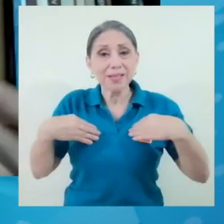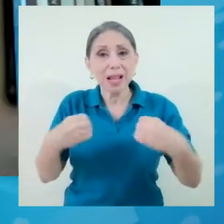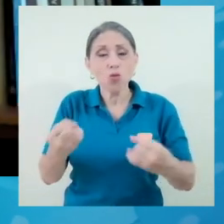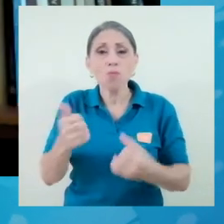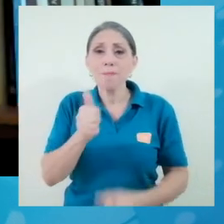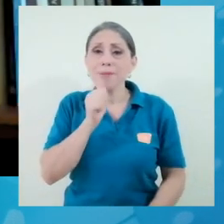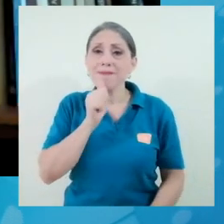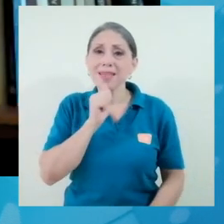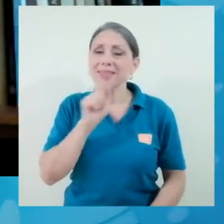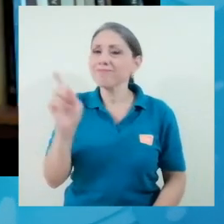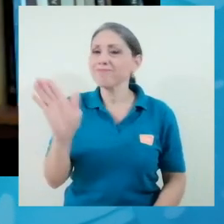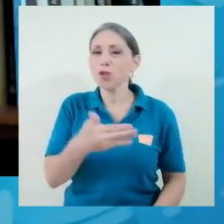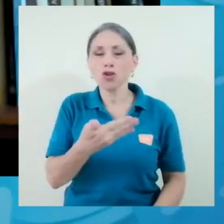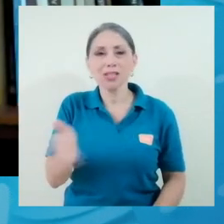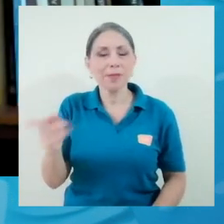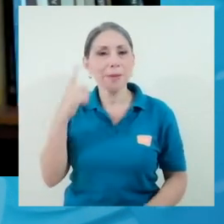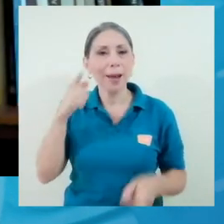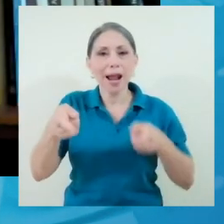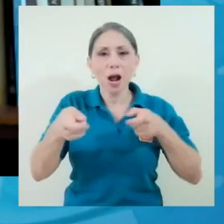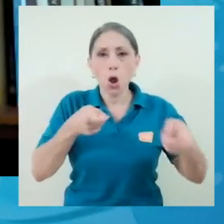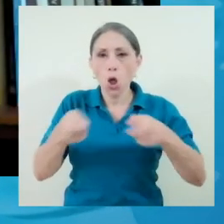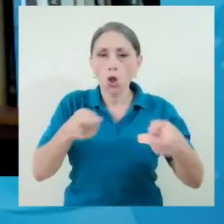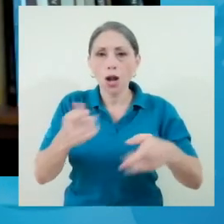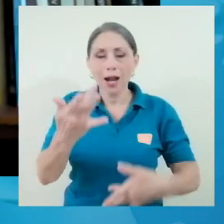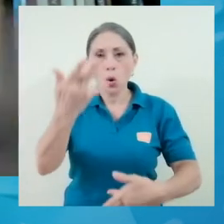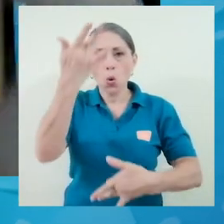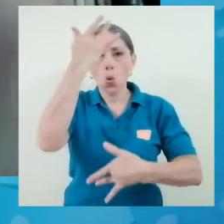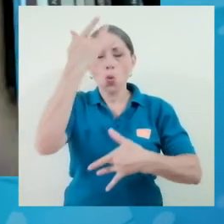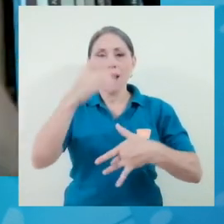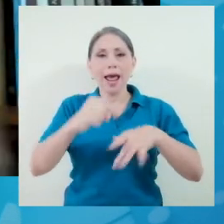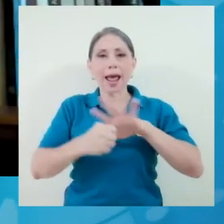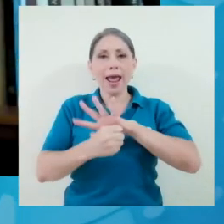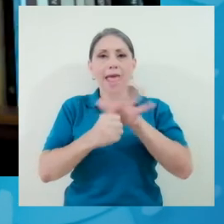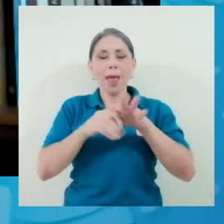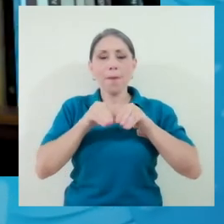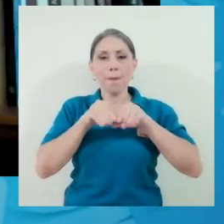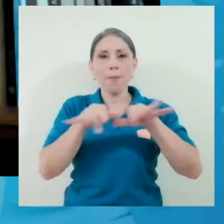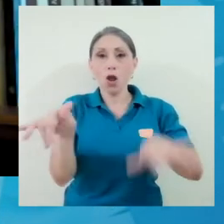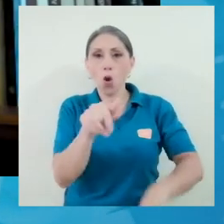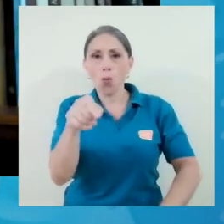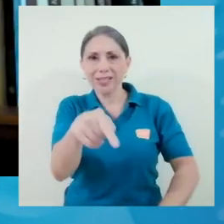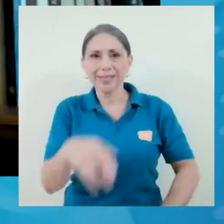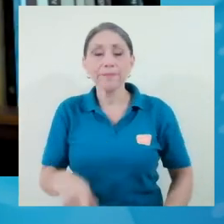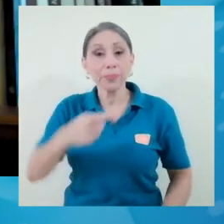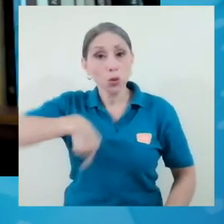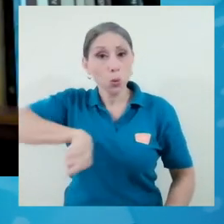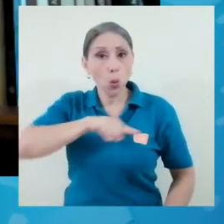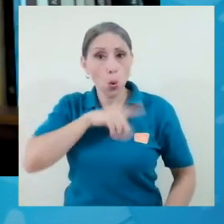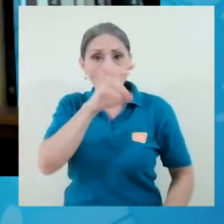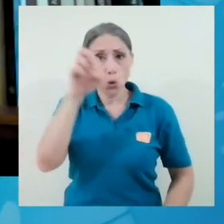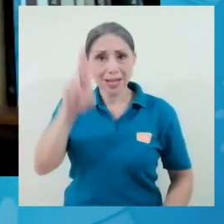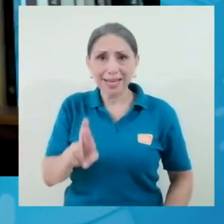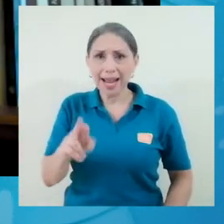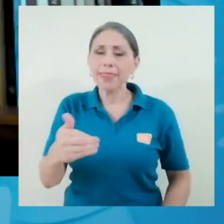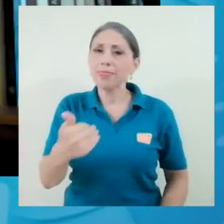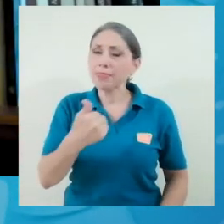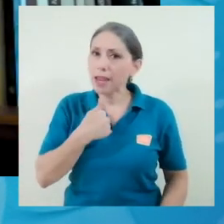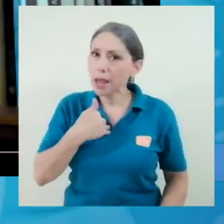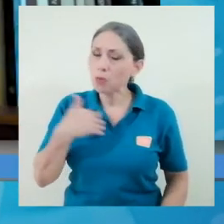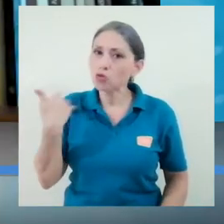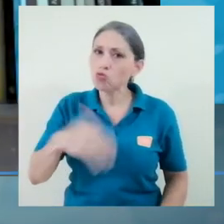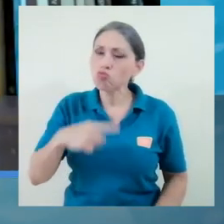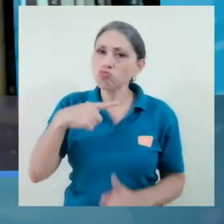manejar una epidemia como esta. Creo que nosotros en Costa Rica tenemos una enorme ventaja